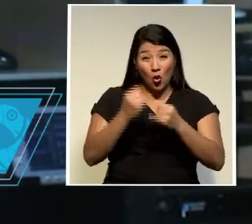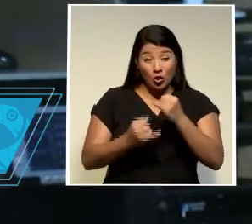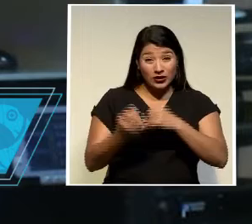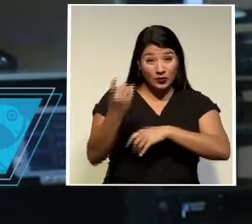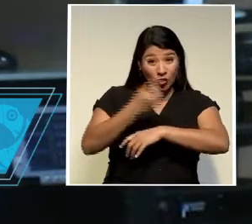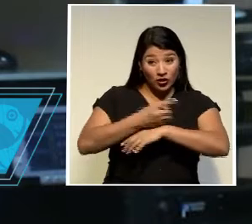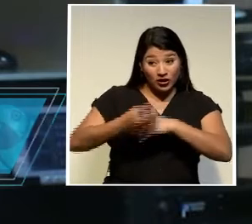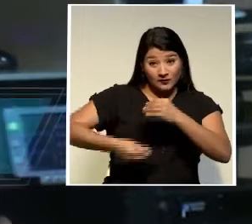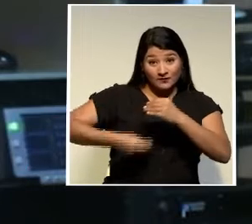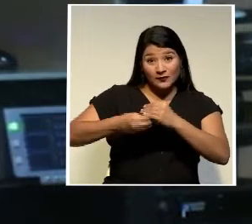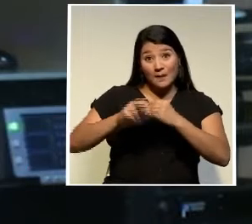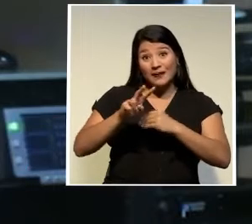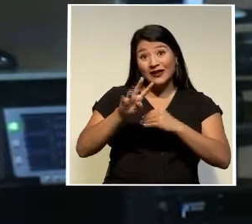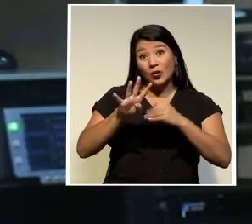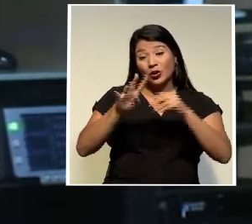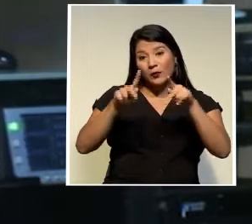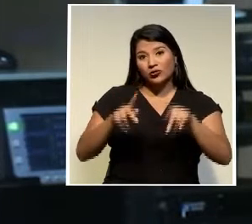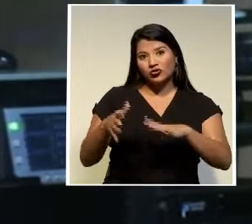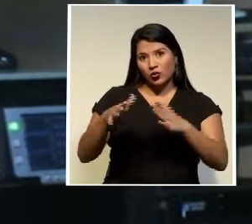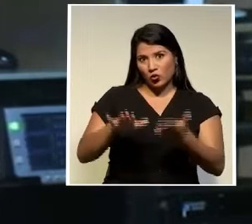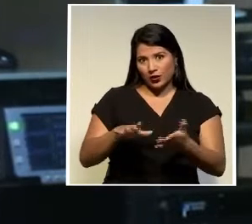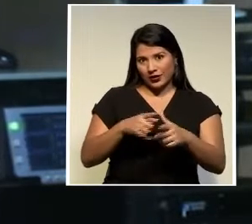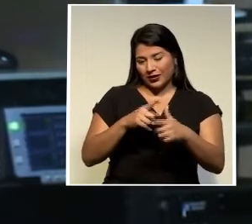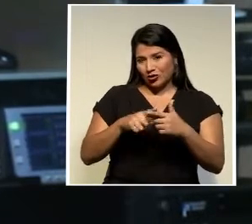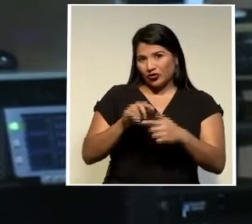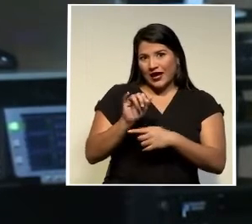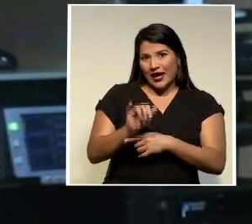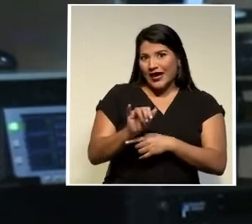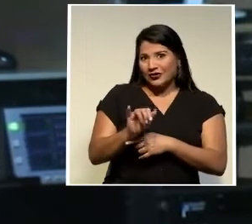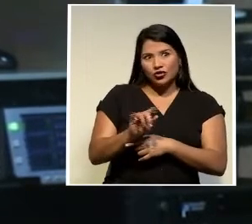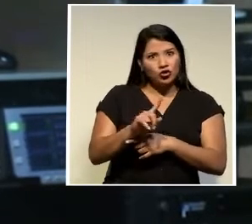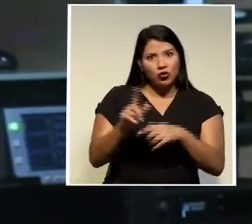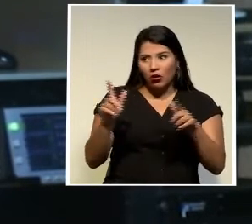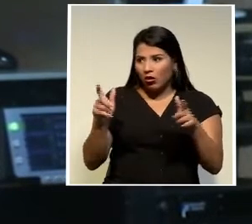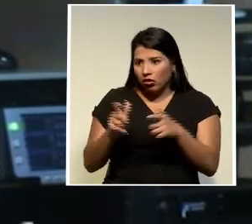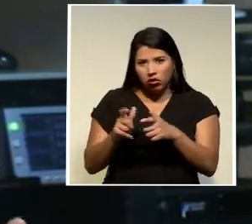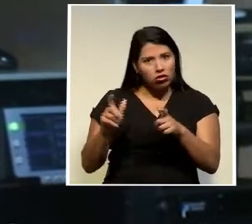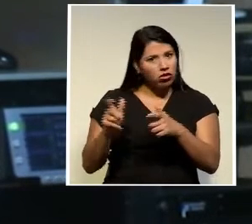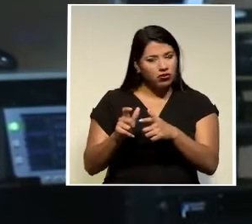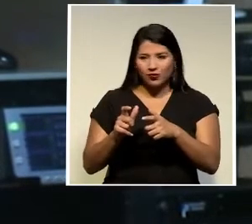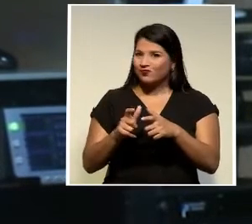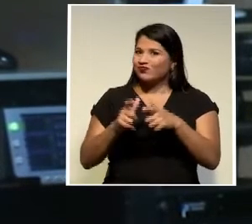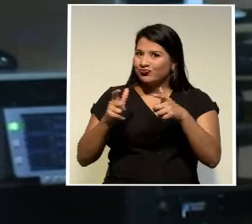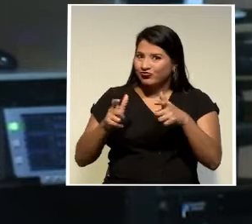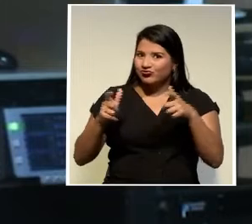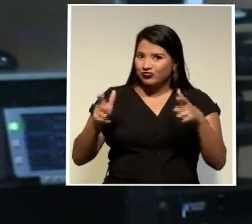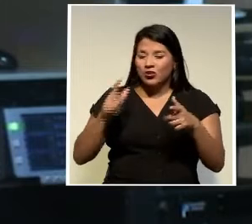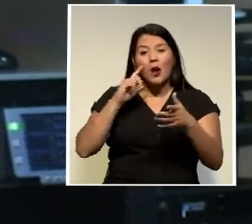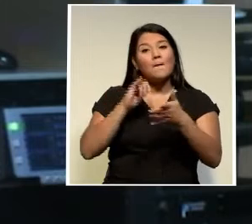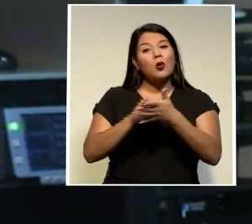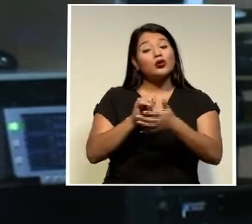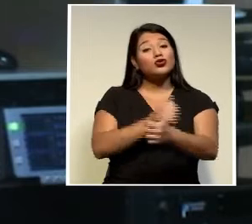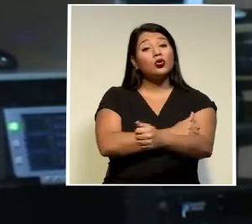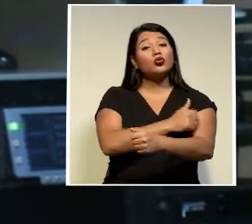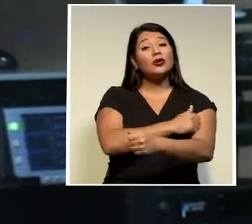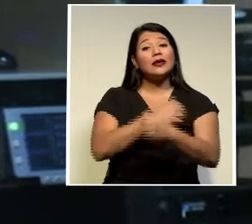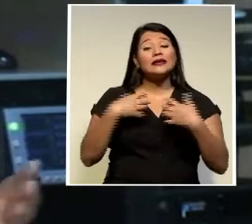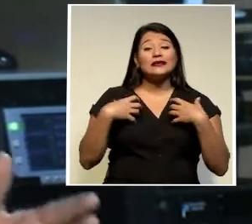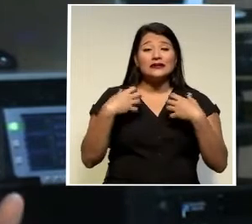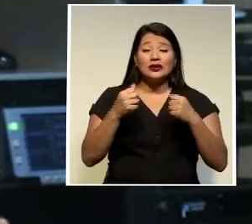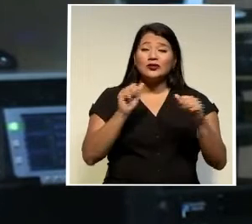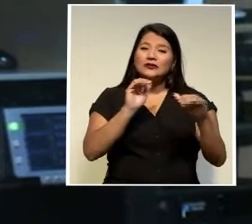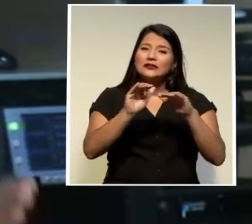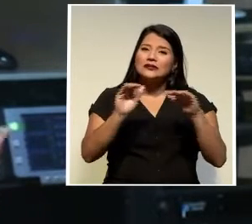24 personas y estos números no disminuyen Por esta razón las autoridades de salud hacen un llamado a la población